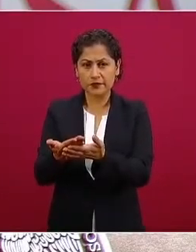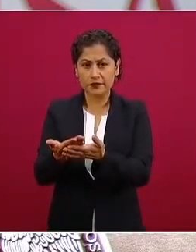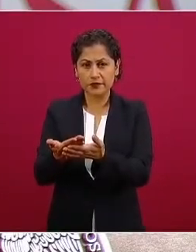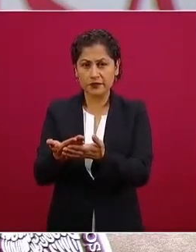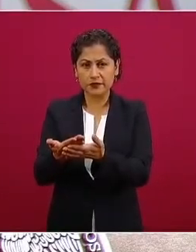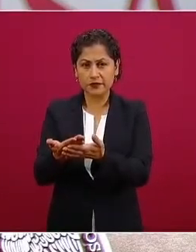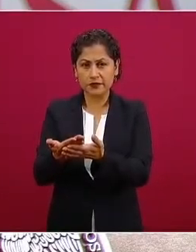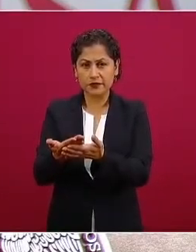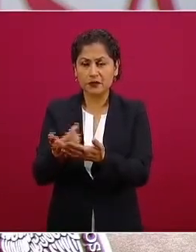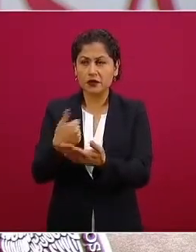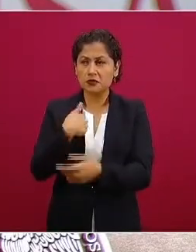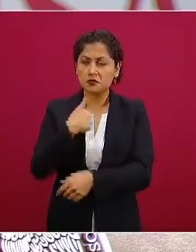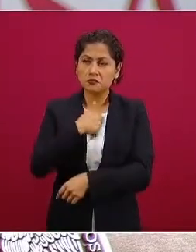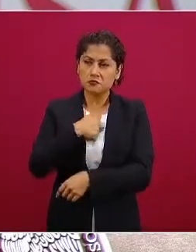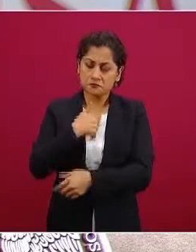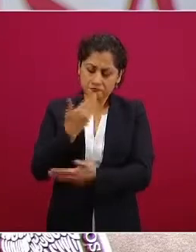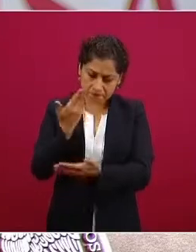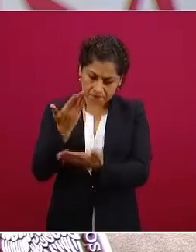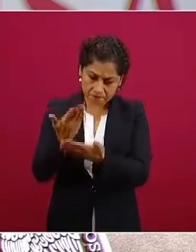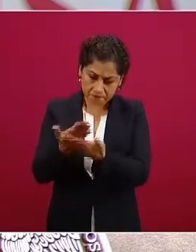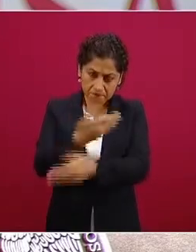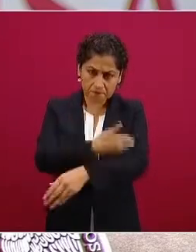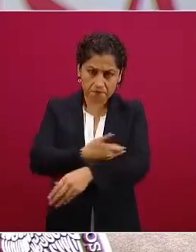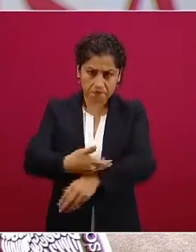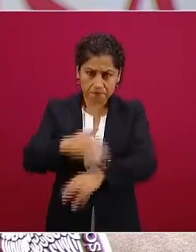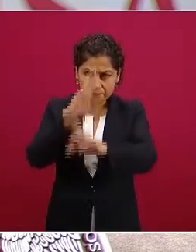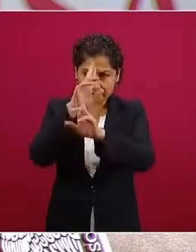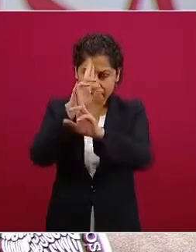ni más sentido pésame a sus familiares